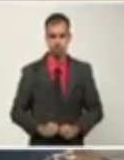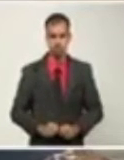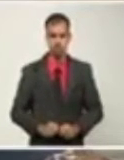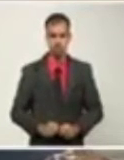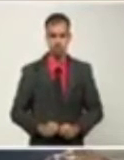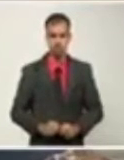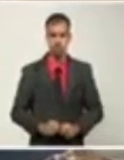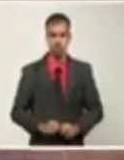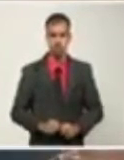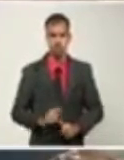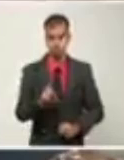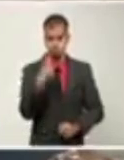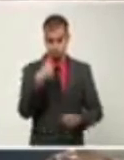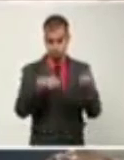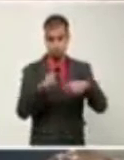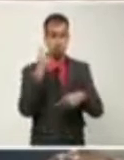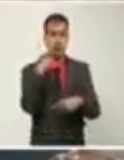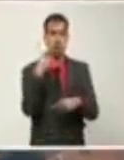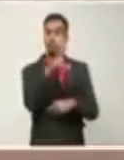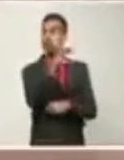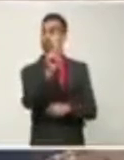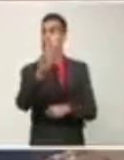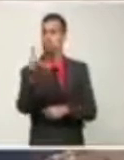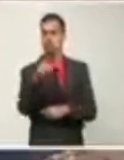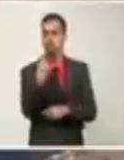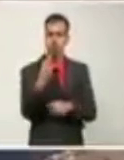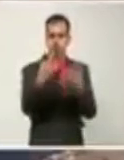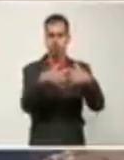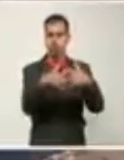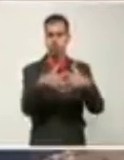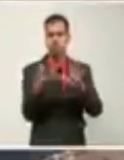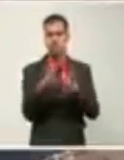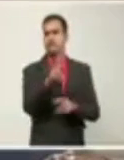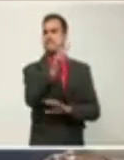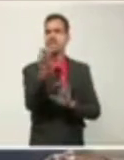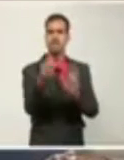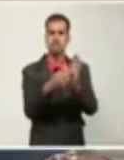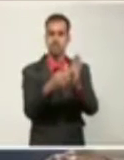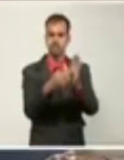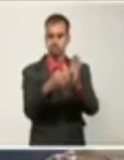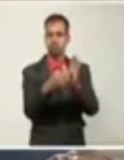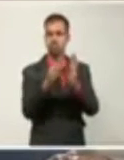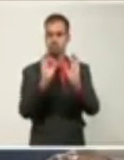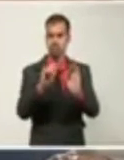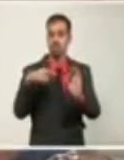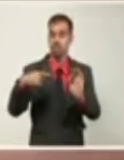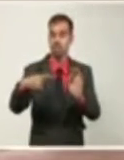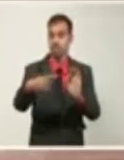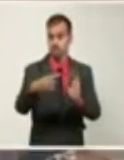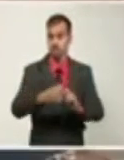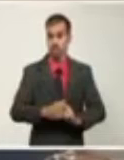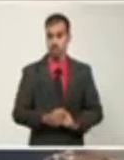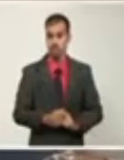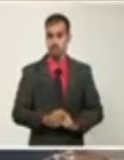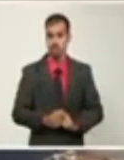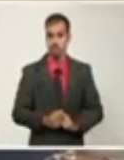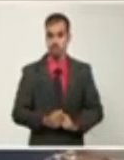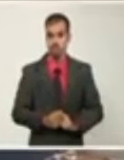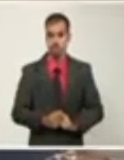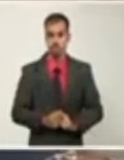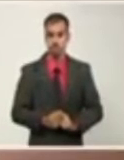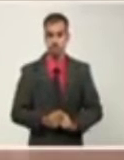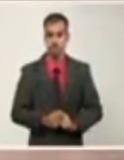hacer 20, o sea, este kit para 20.000 extracciones diarias, que da un promedio de 7.440.000 extracciones.